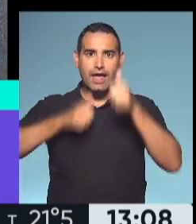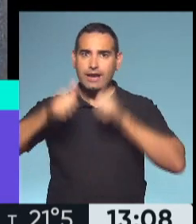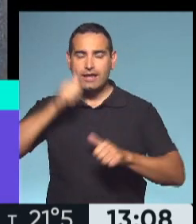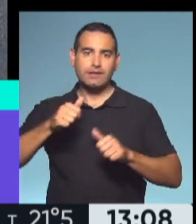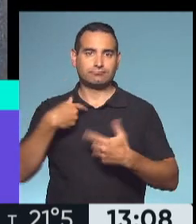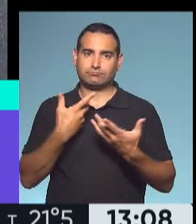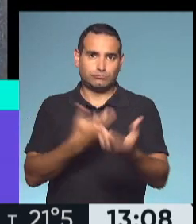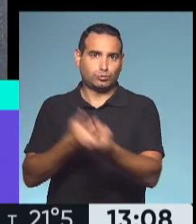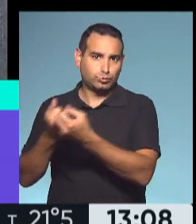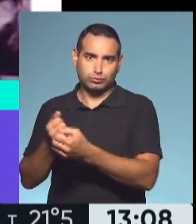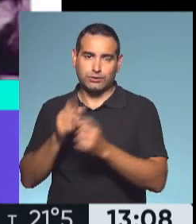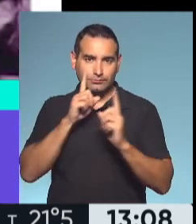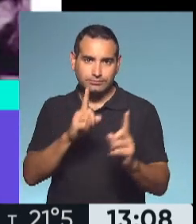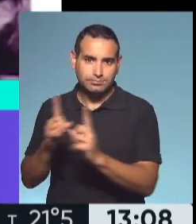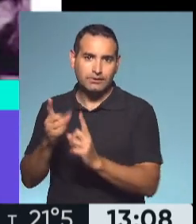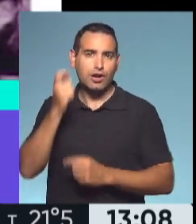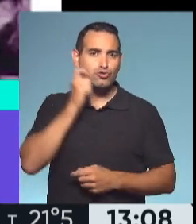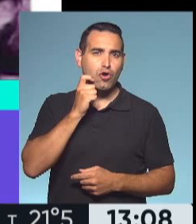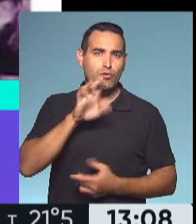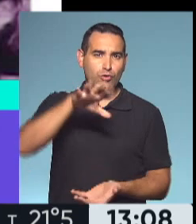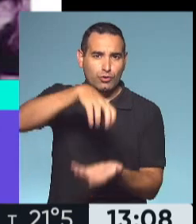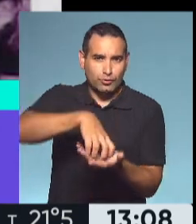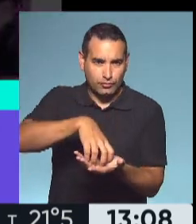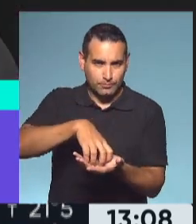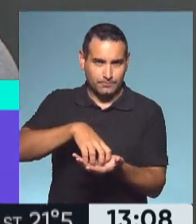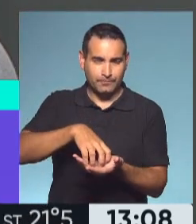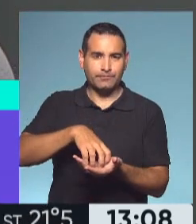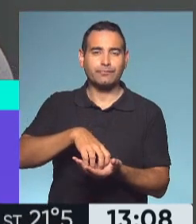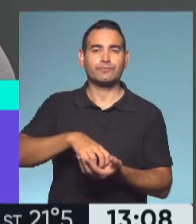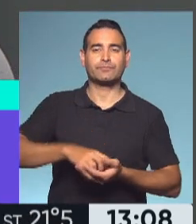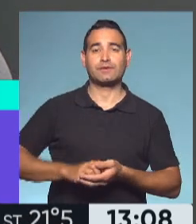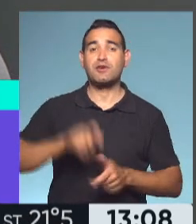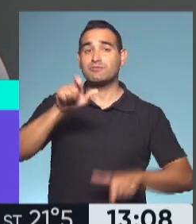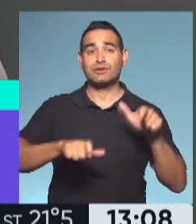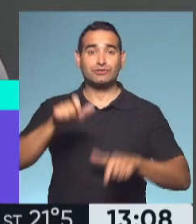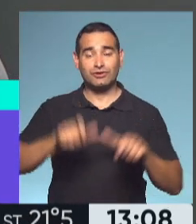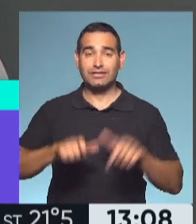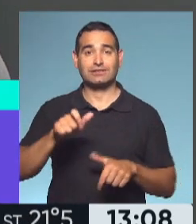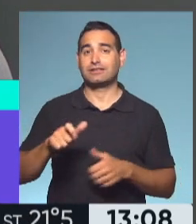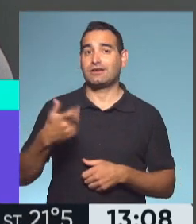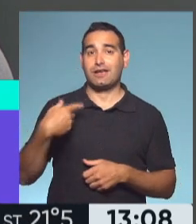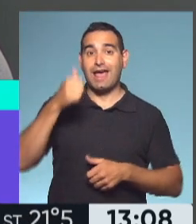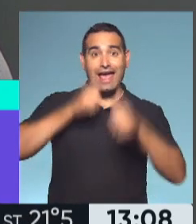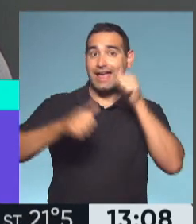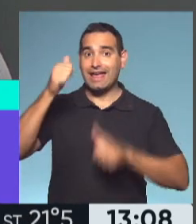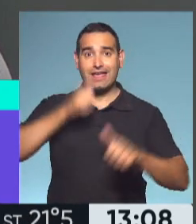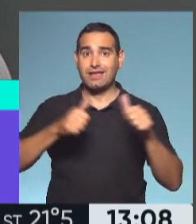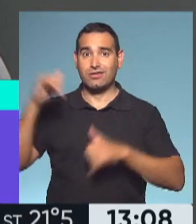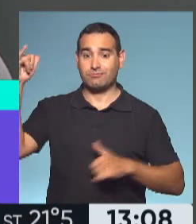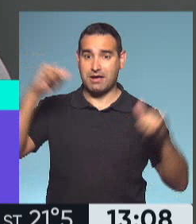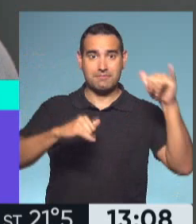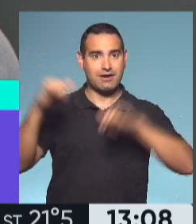Comodoro Rivadavia, que era como una base continental, a donde llegaban los heridos en avión desde las islas. Y bueno, ellas